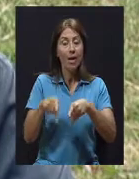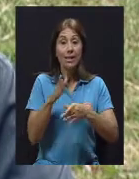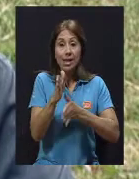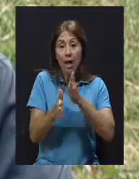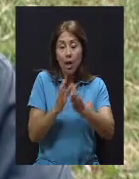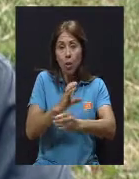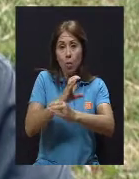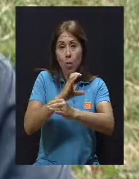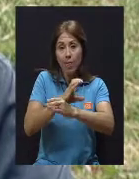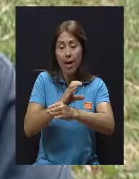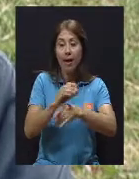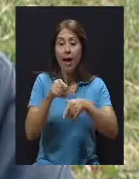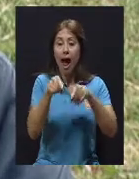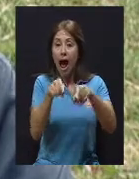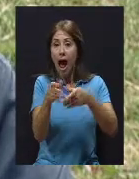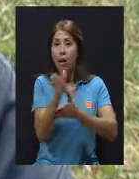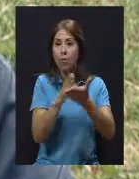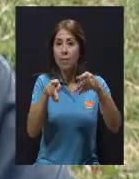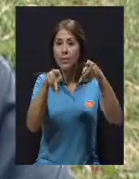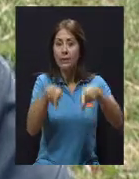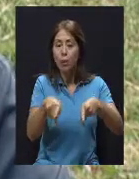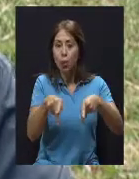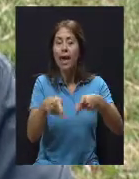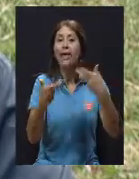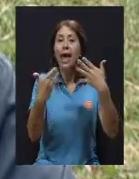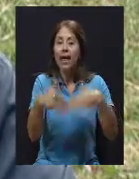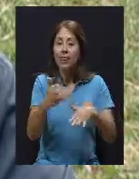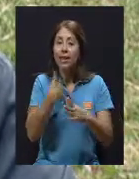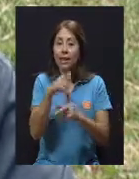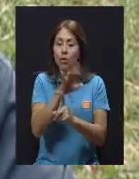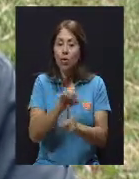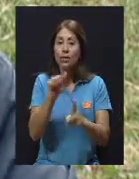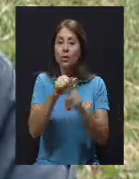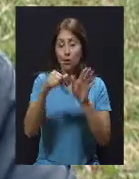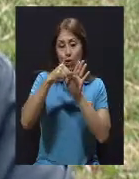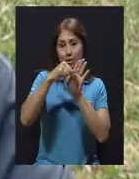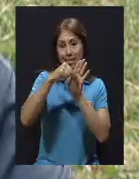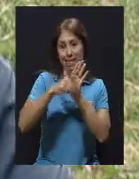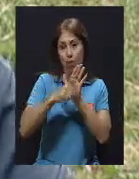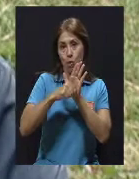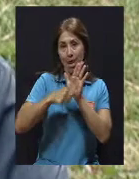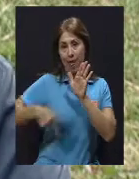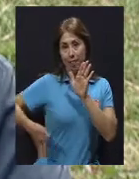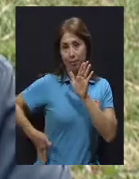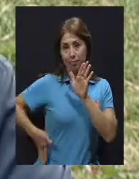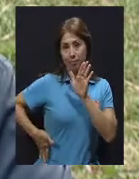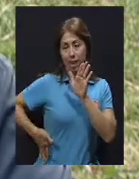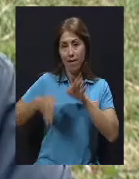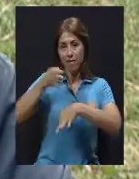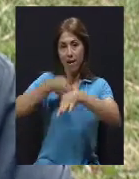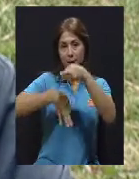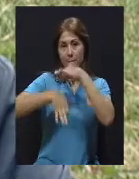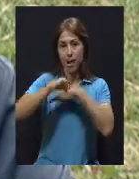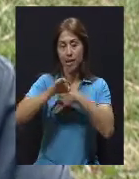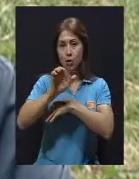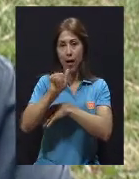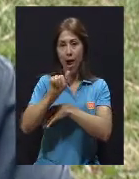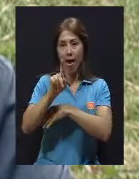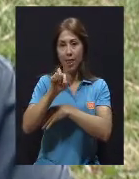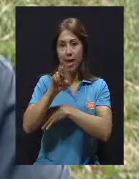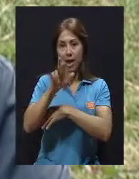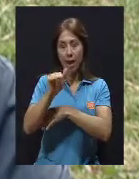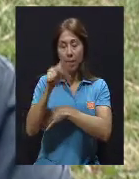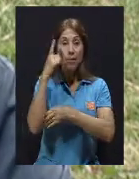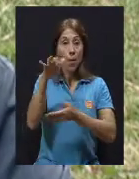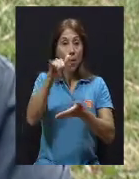cargo cuidar a personas que han pasado por un o por una cirugía de reemplazo de cadera. Y es por esto